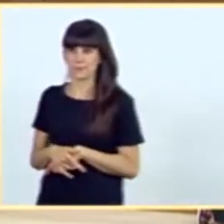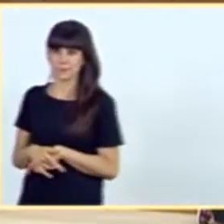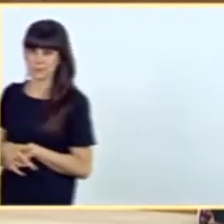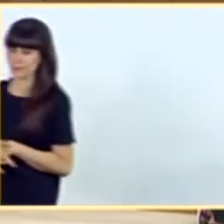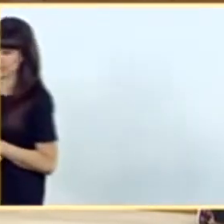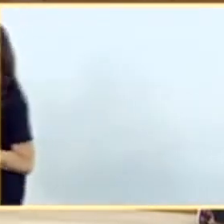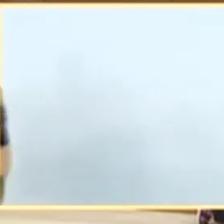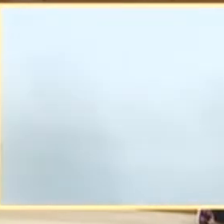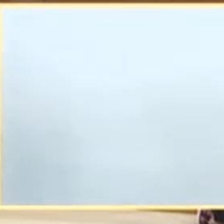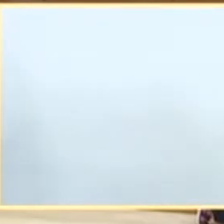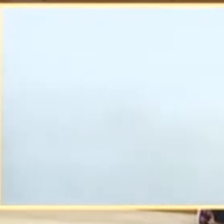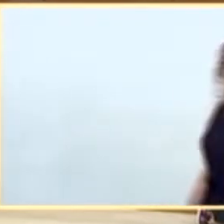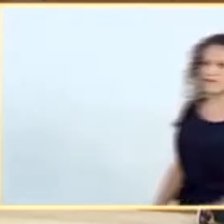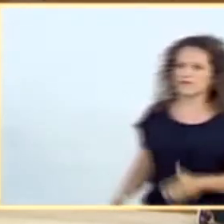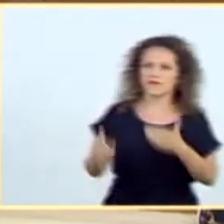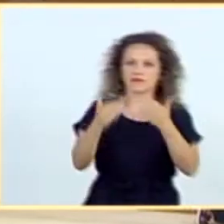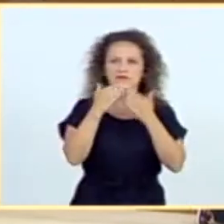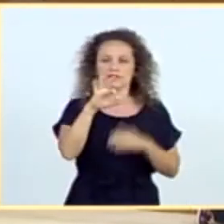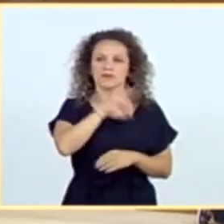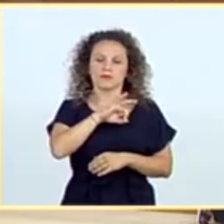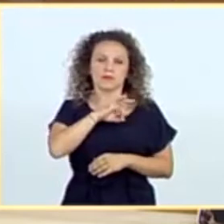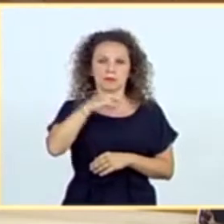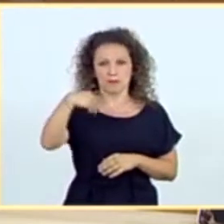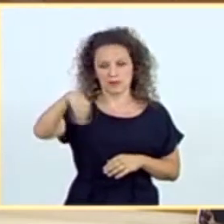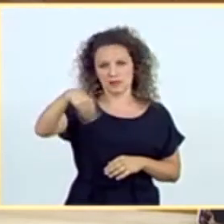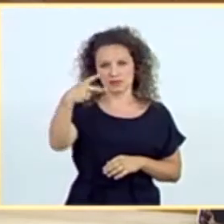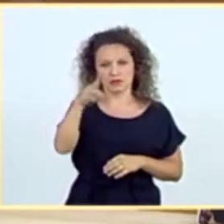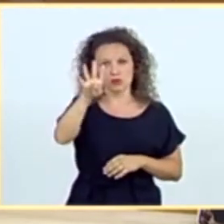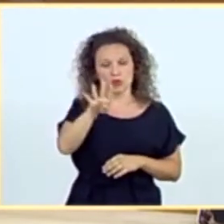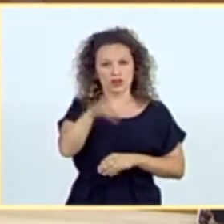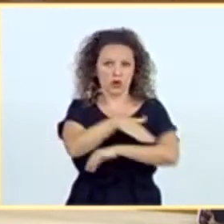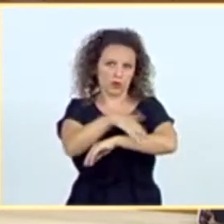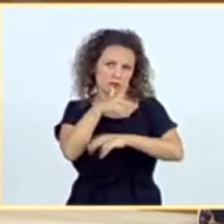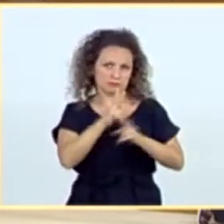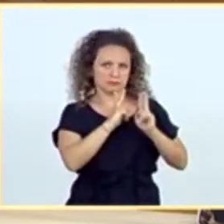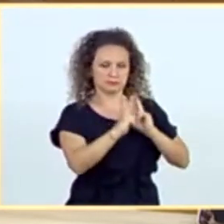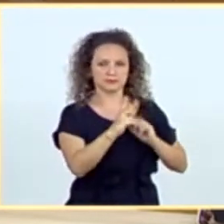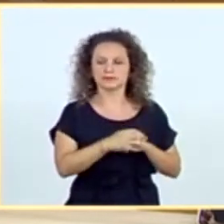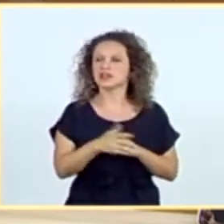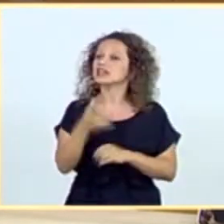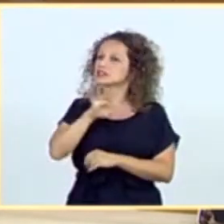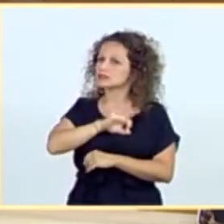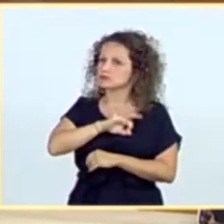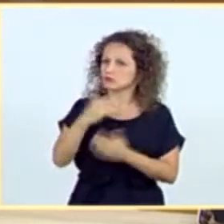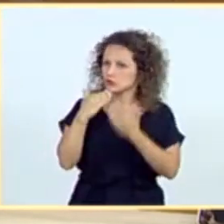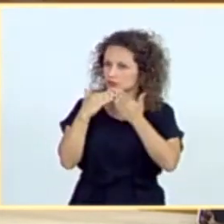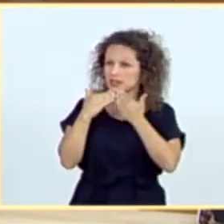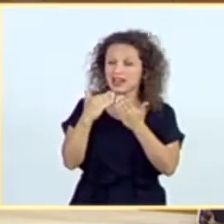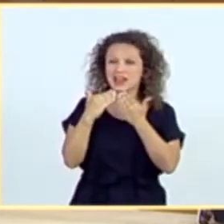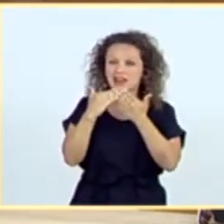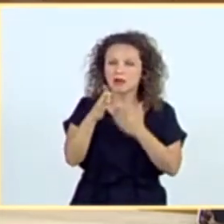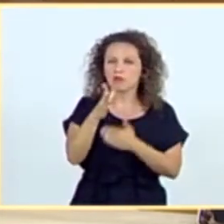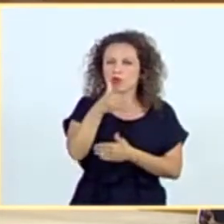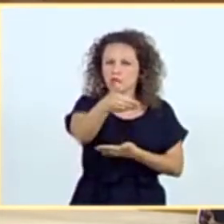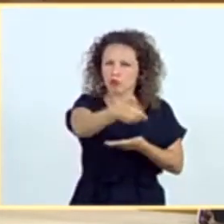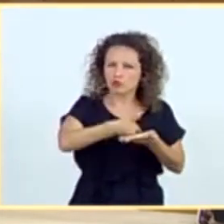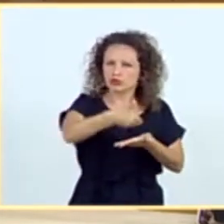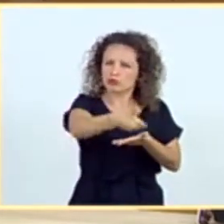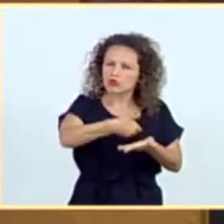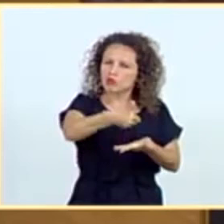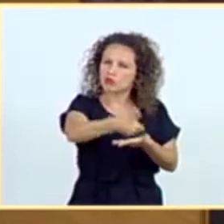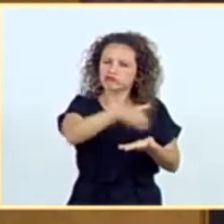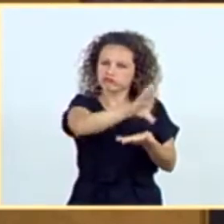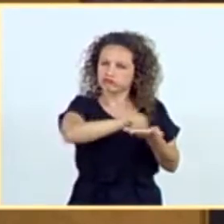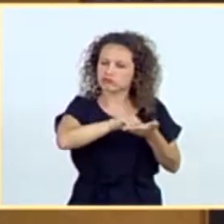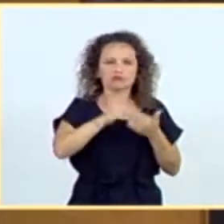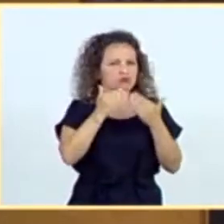señoría. Tiene la palabra la vicepresidenta cuarta del Gobierno. Señoría, muchísimas gracias por todas las propuestas que nos han hecho